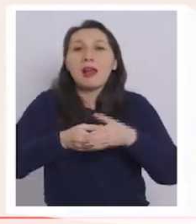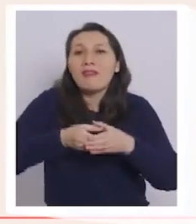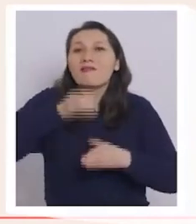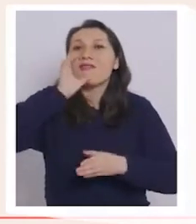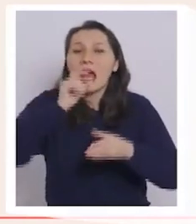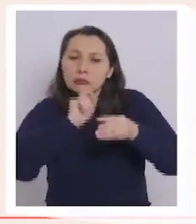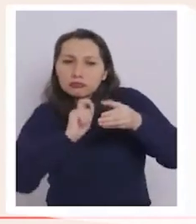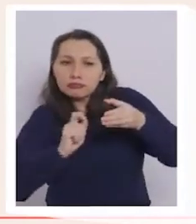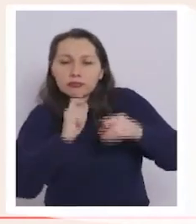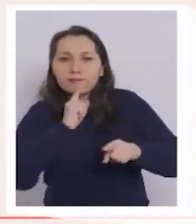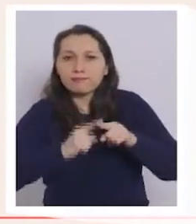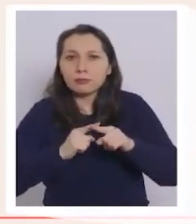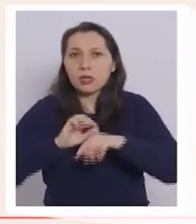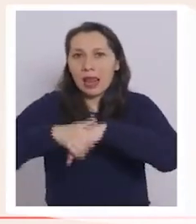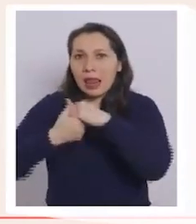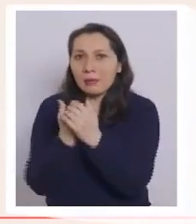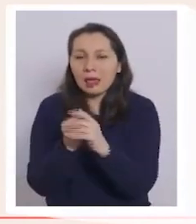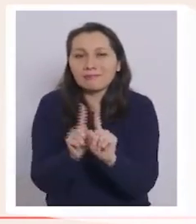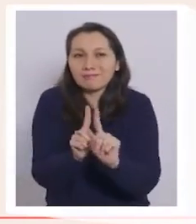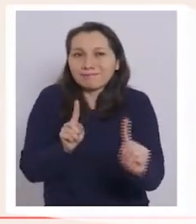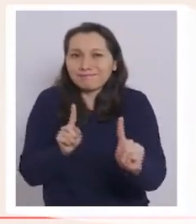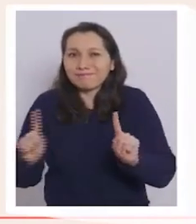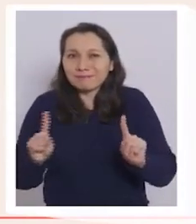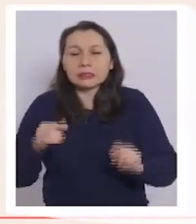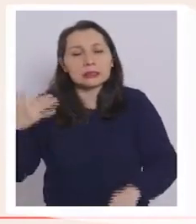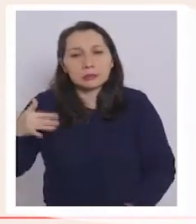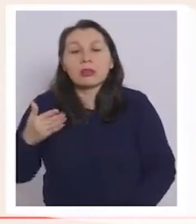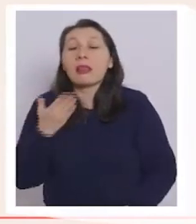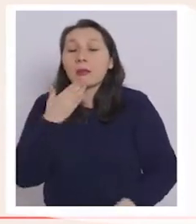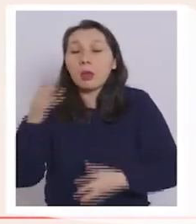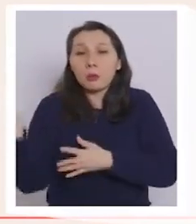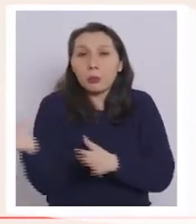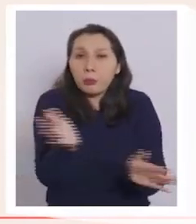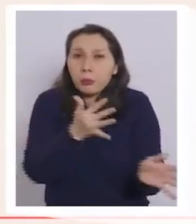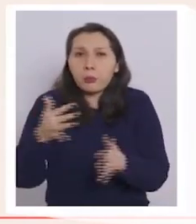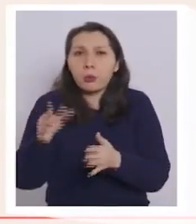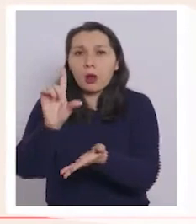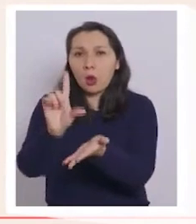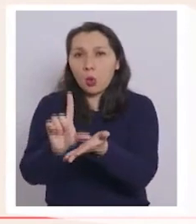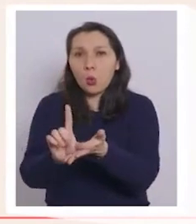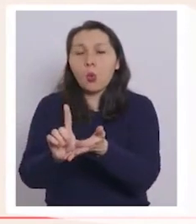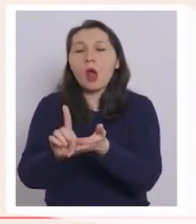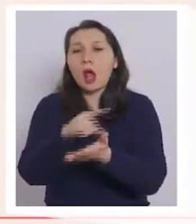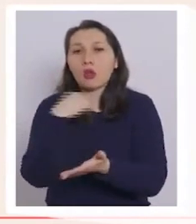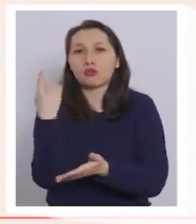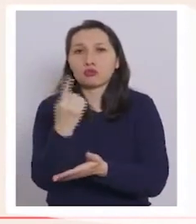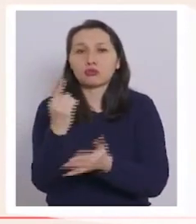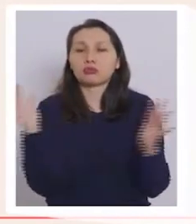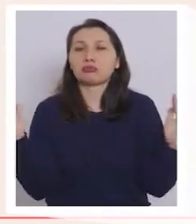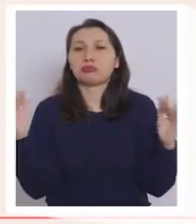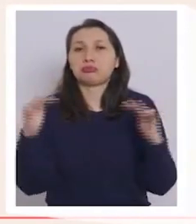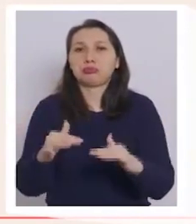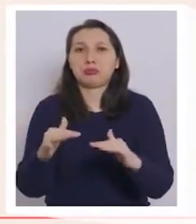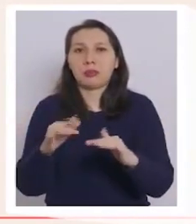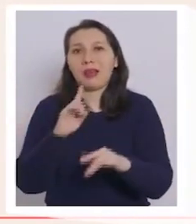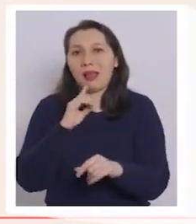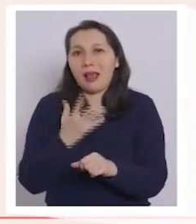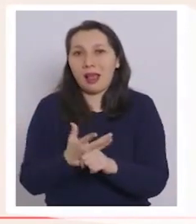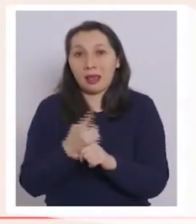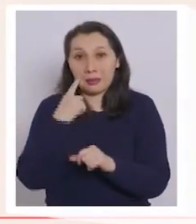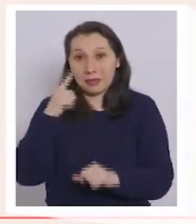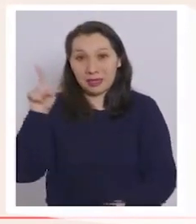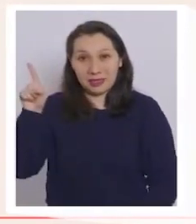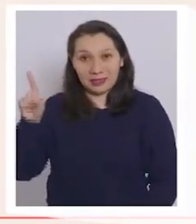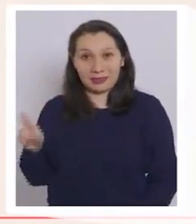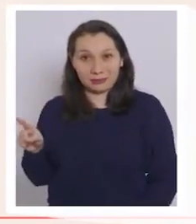lavarse las manos y, muy importante, también ventilar los espacios en los cuales nosotros hoy día estamos. Ahí en la gráfica